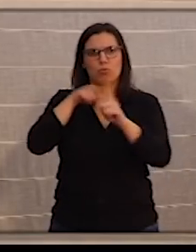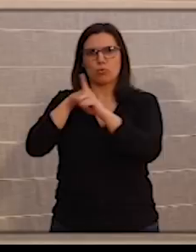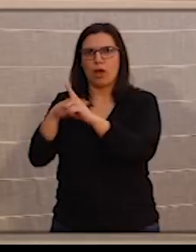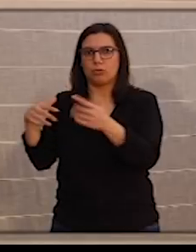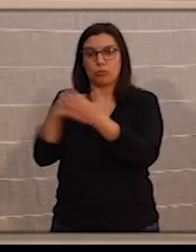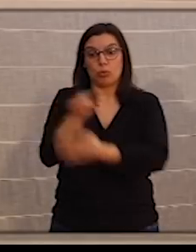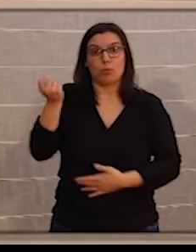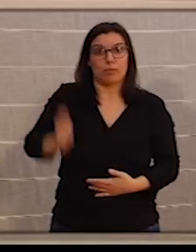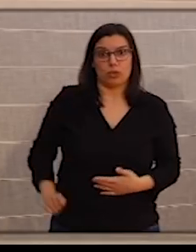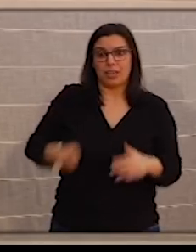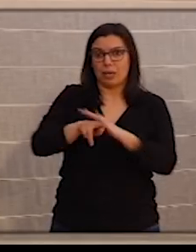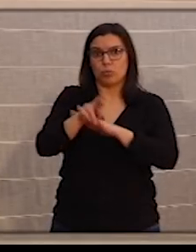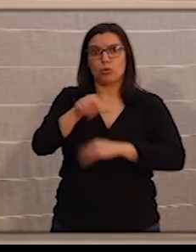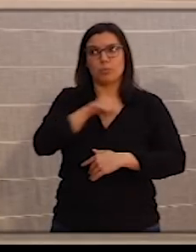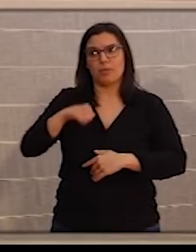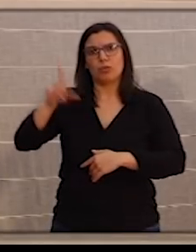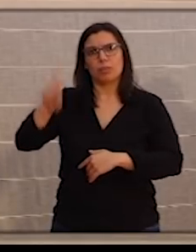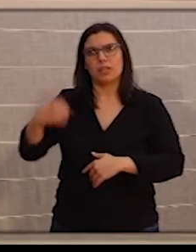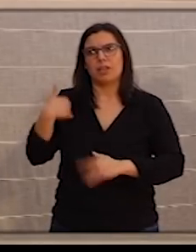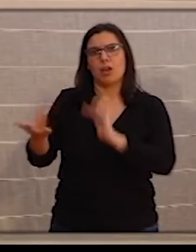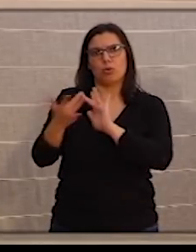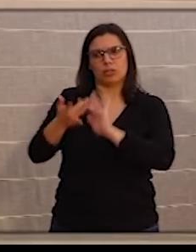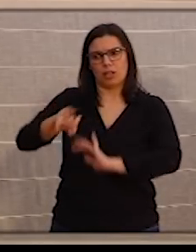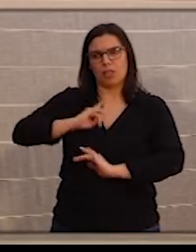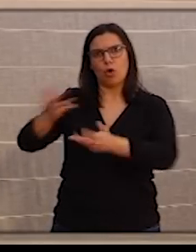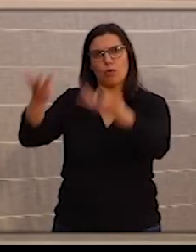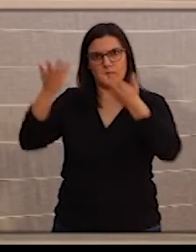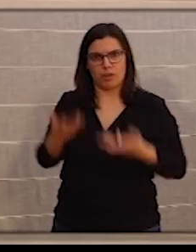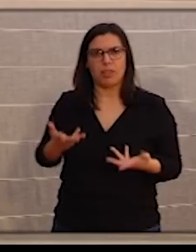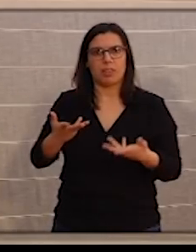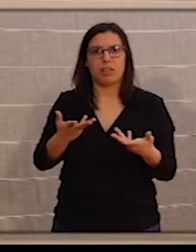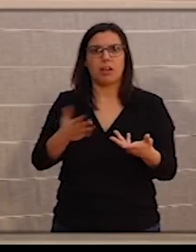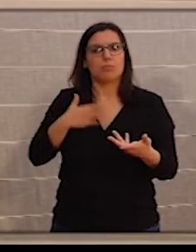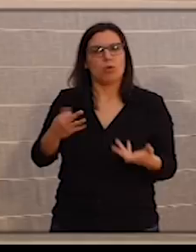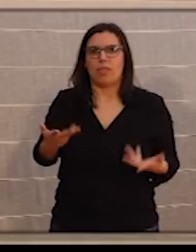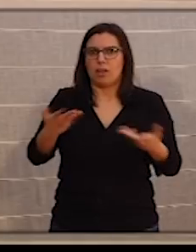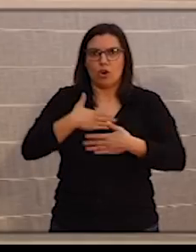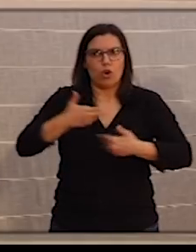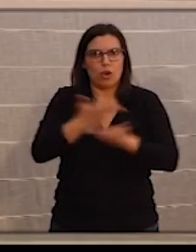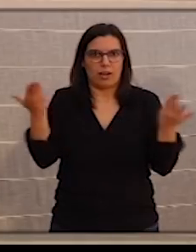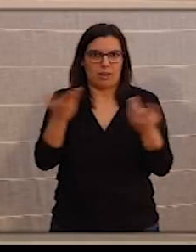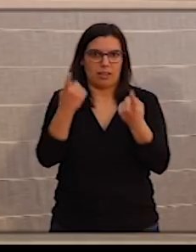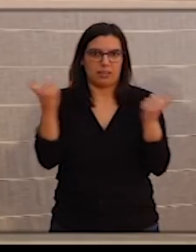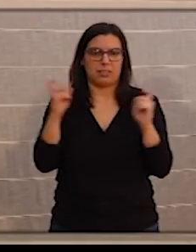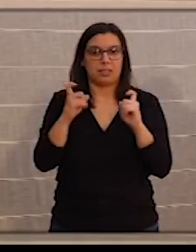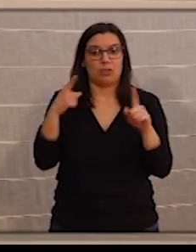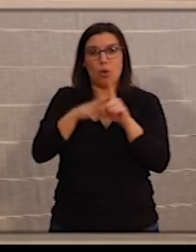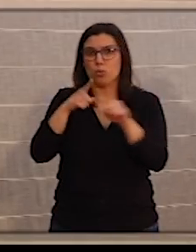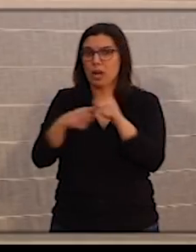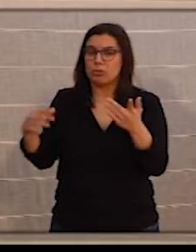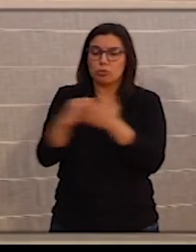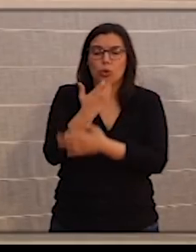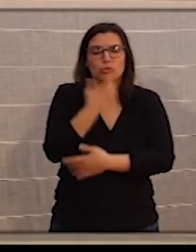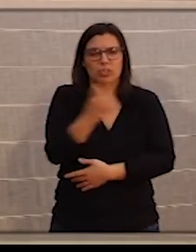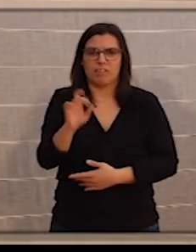profesionales como recursos privados se han puesto ya en contacto con nosotros para decir que podemos disponer de ellos. Vamos a utilizarlo todo si lo